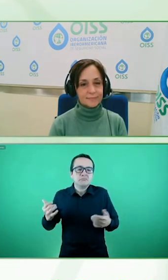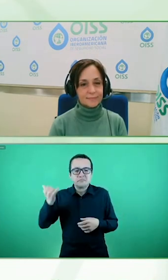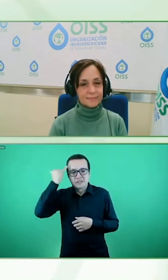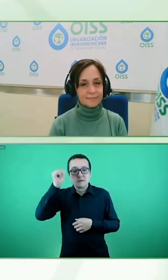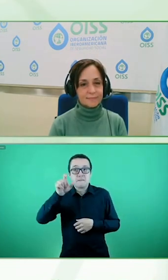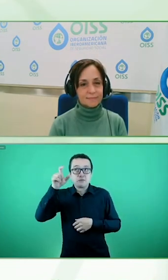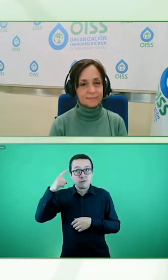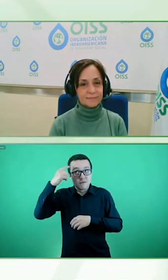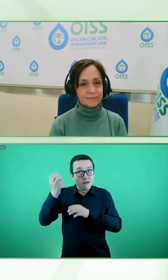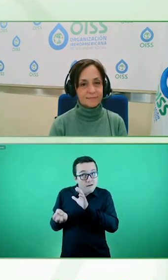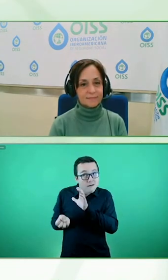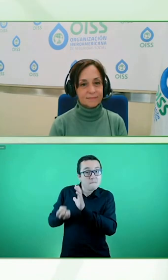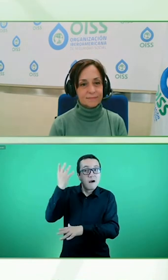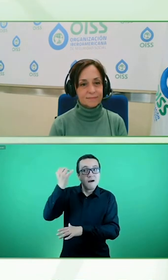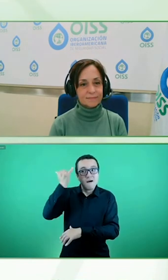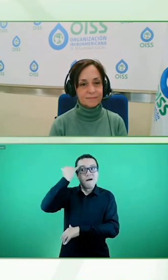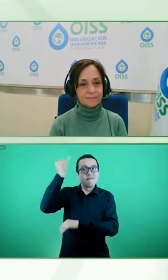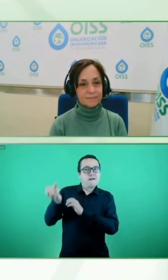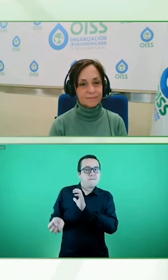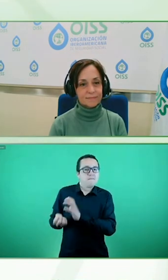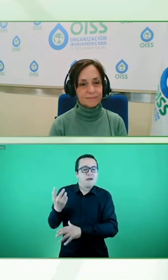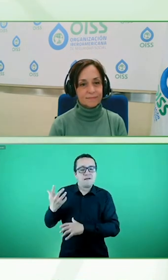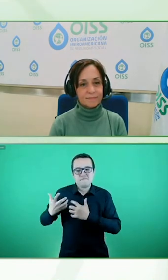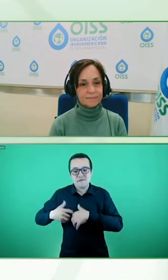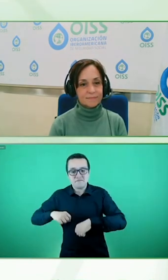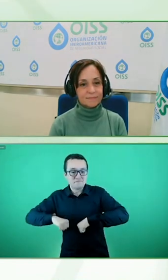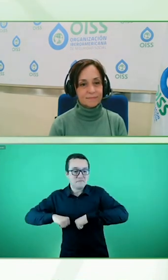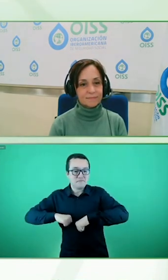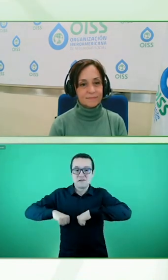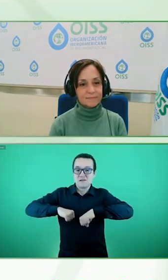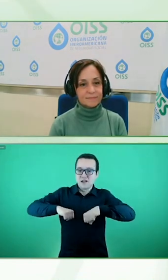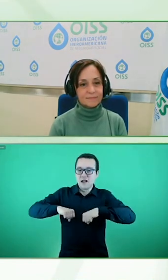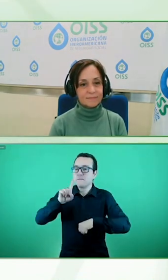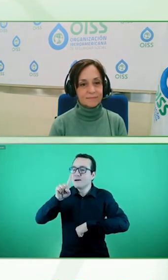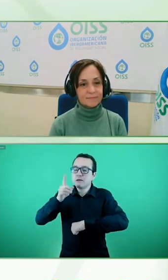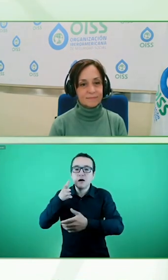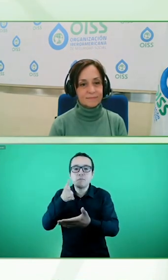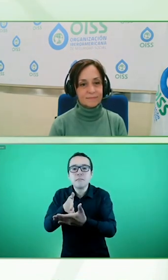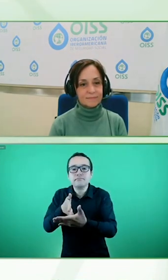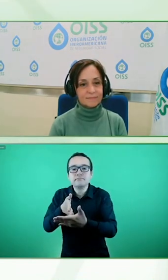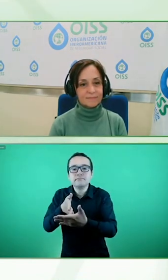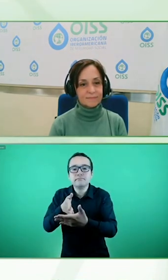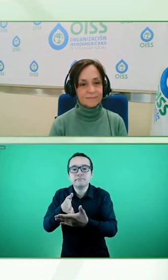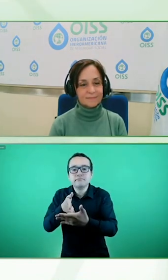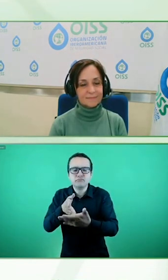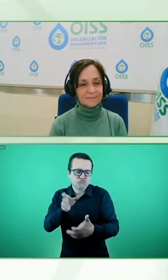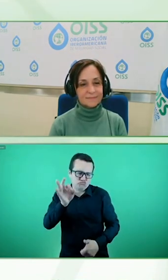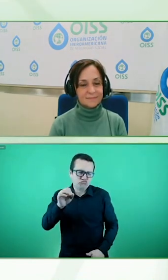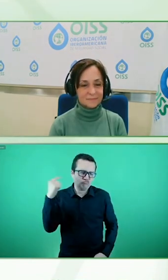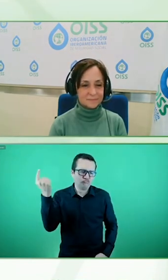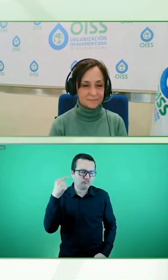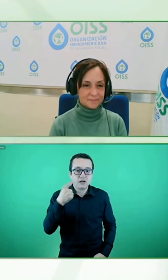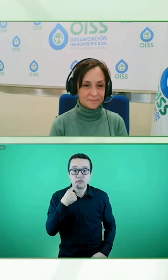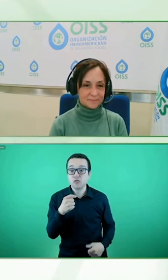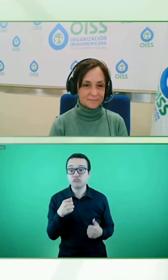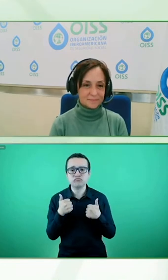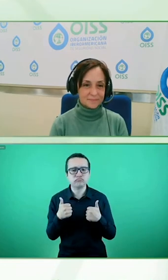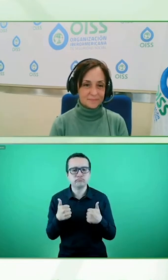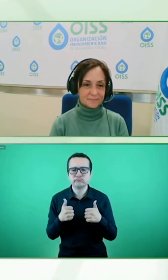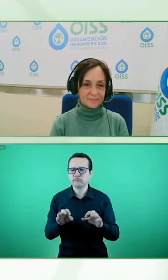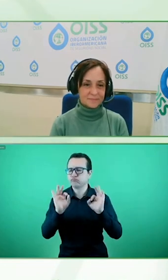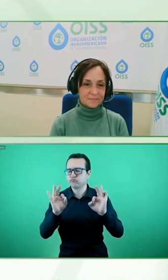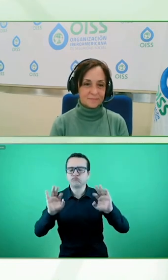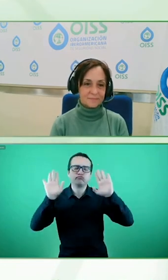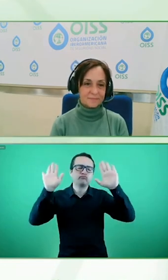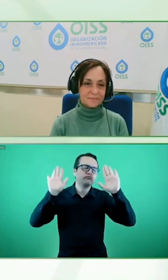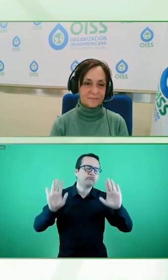la tuya porque normalmente siempre se hablan de los casos de éxito y se hablan de las maravillas y lo bien que nos va todo pero todos